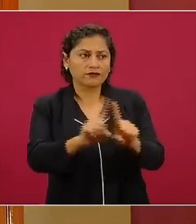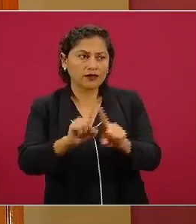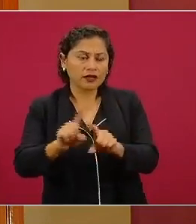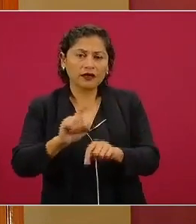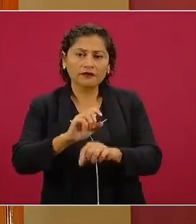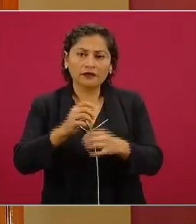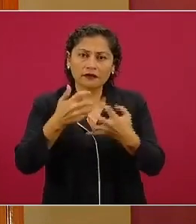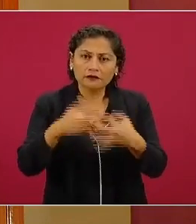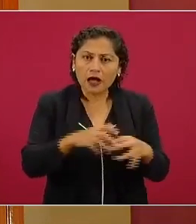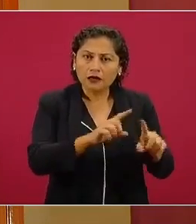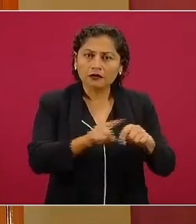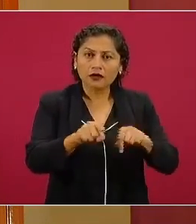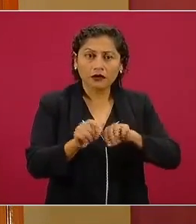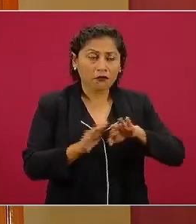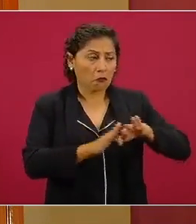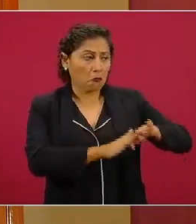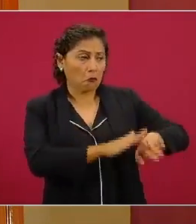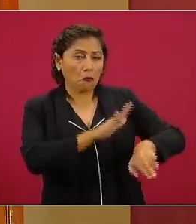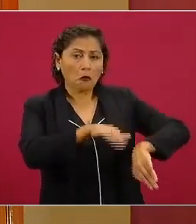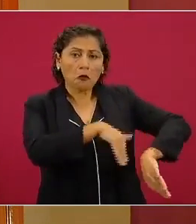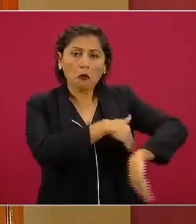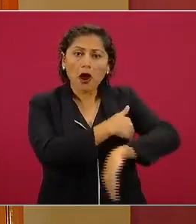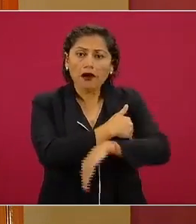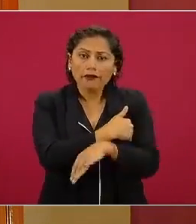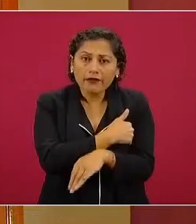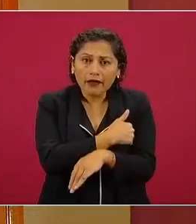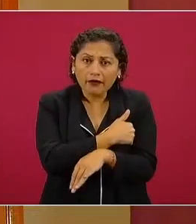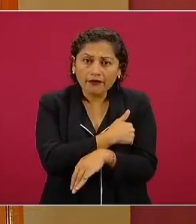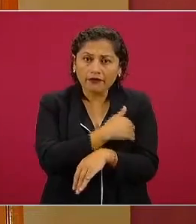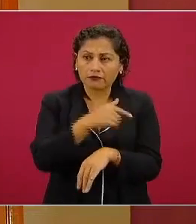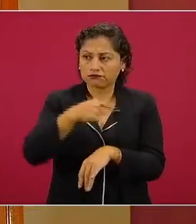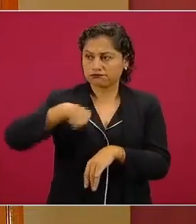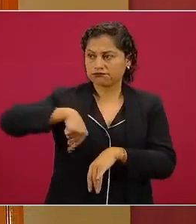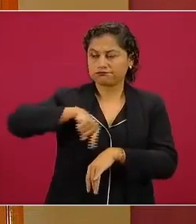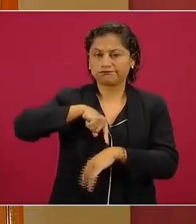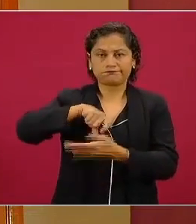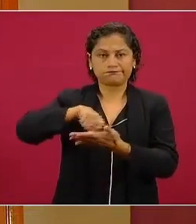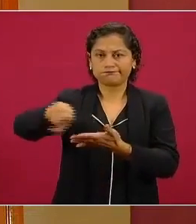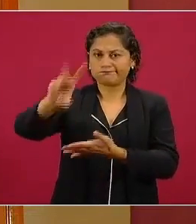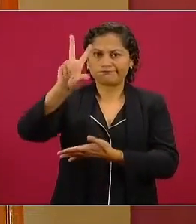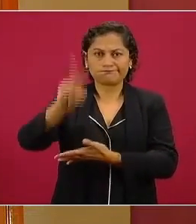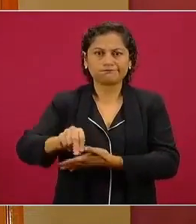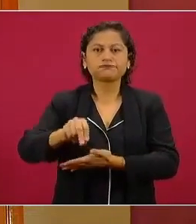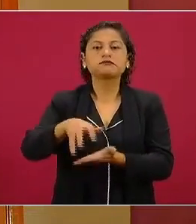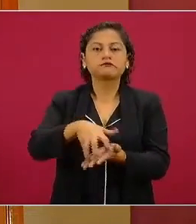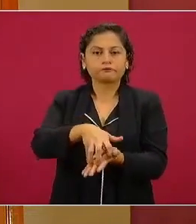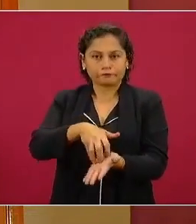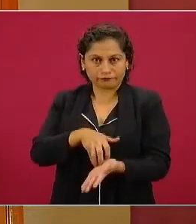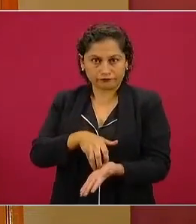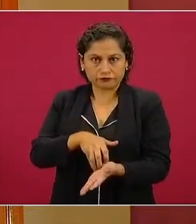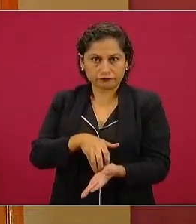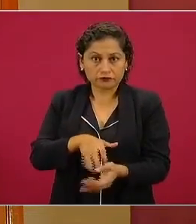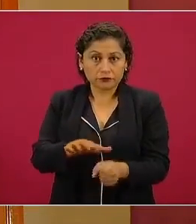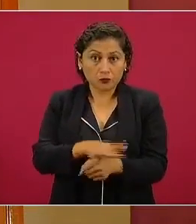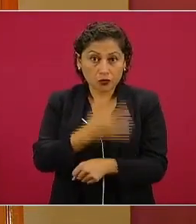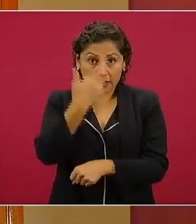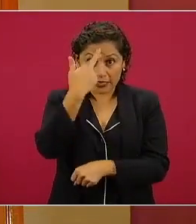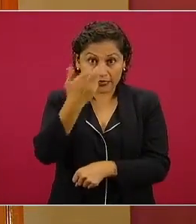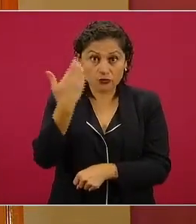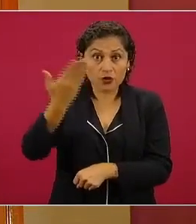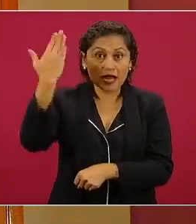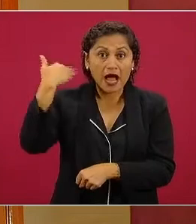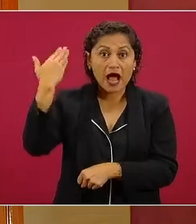Porque en la compra estaban los moches y aunque no se necesitara se